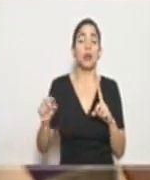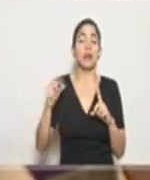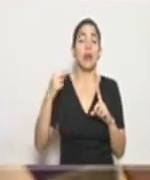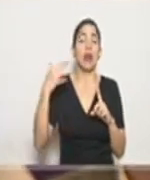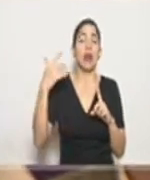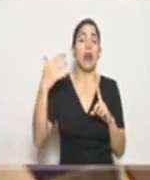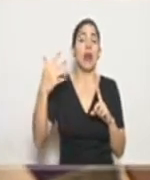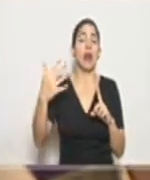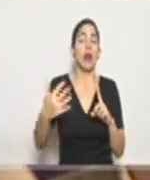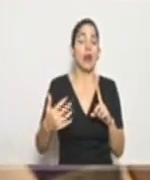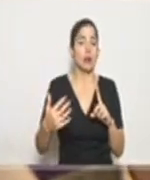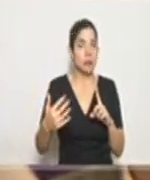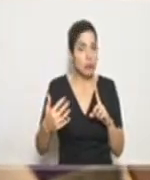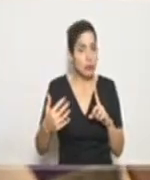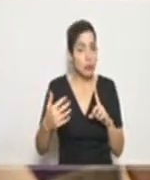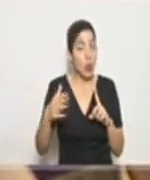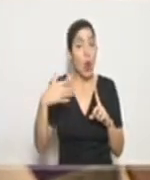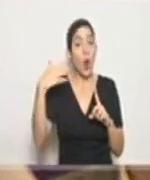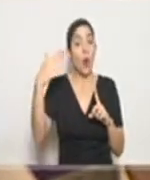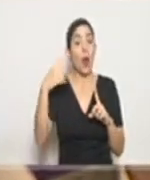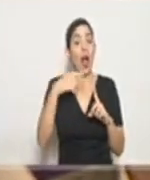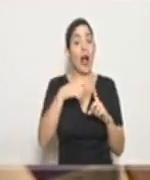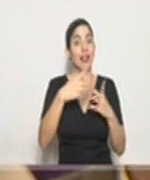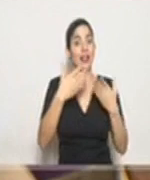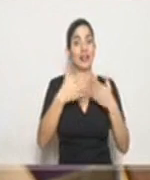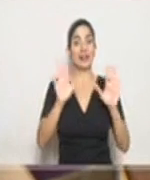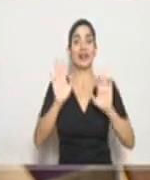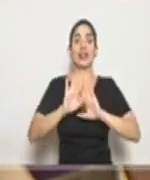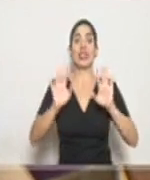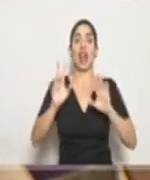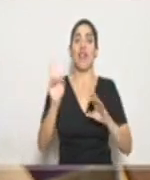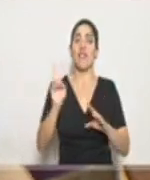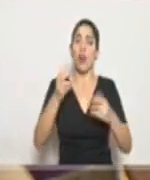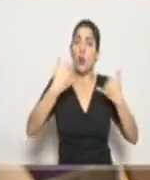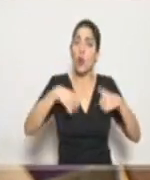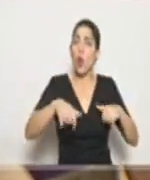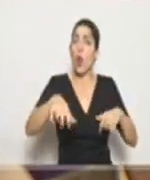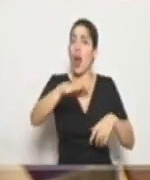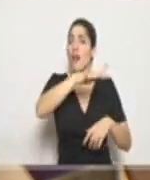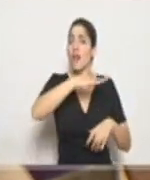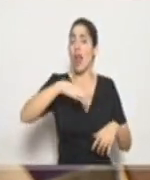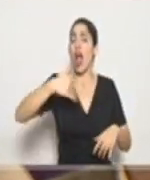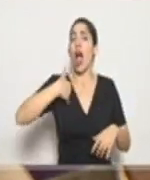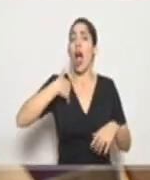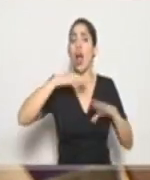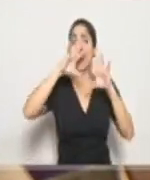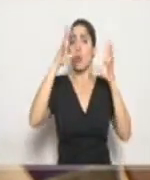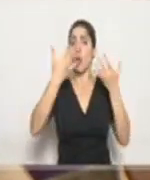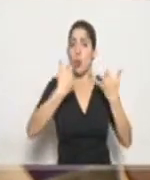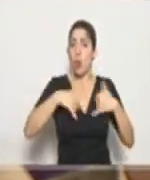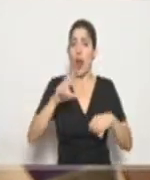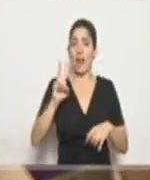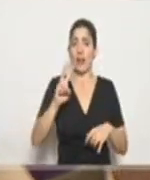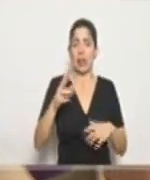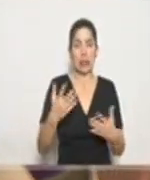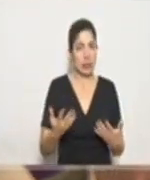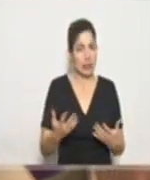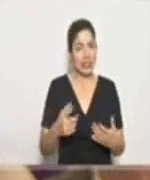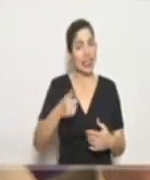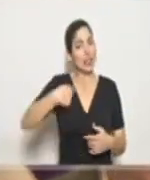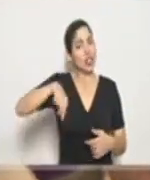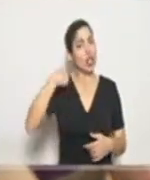y resulta que cuando quitamos esas medidas, el virus no se ha ido, el virus va a seguir circulando en el mundo. Tenemos que